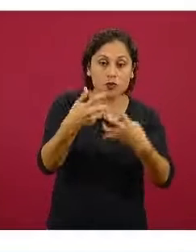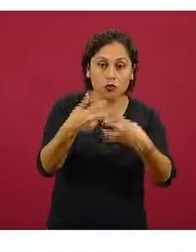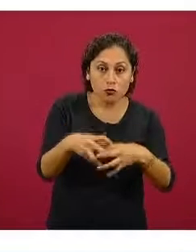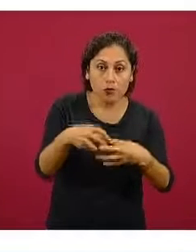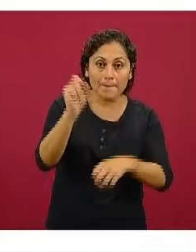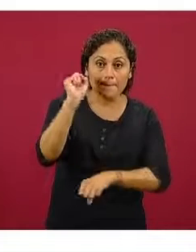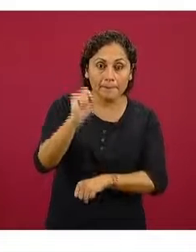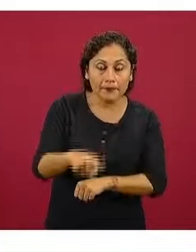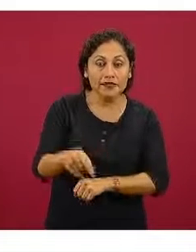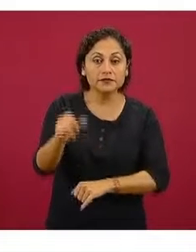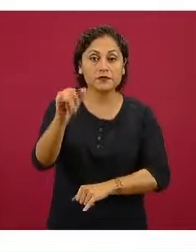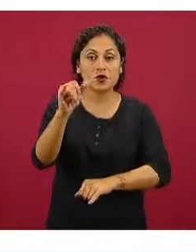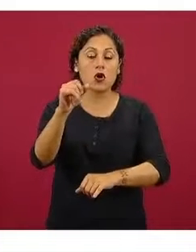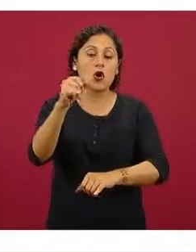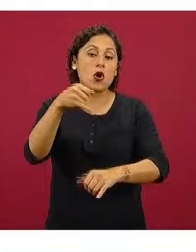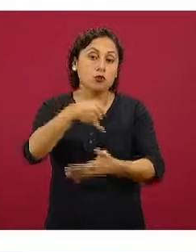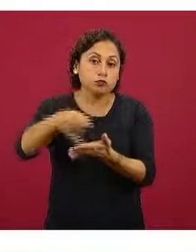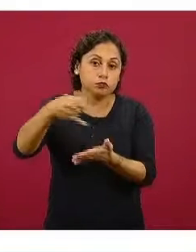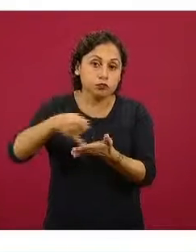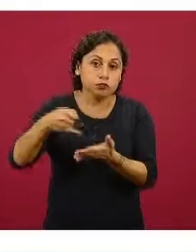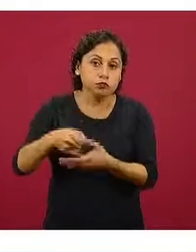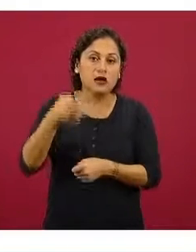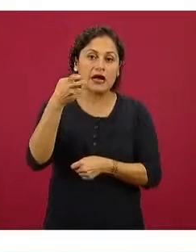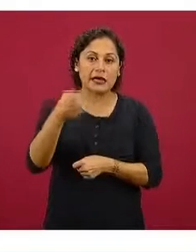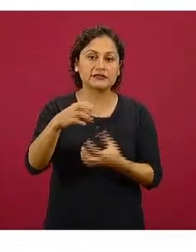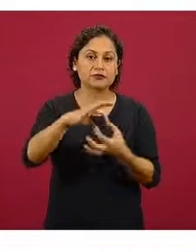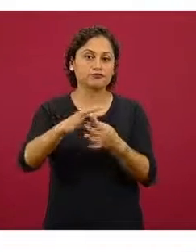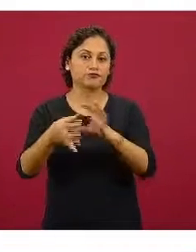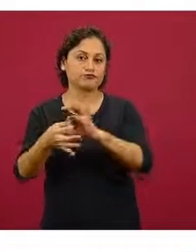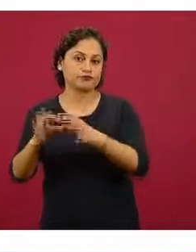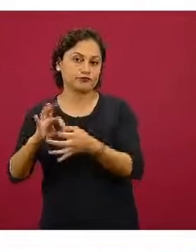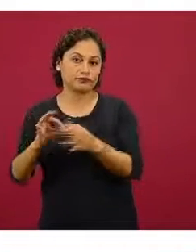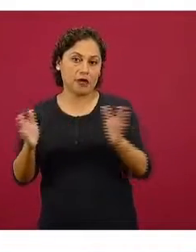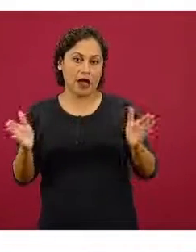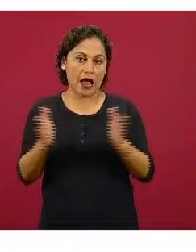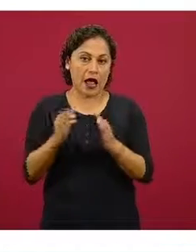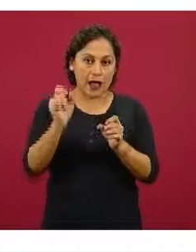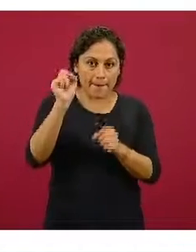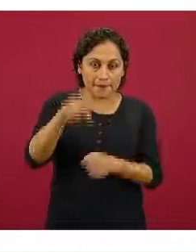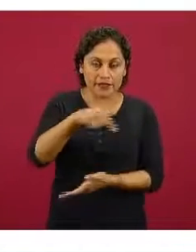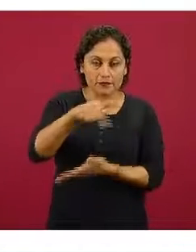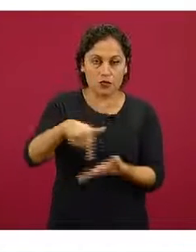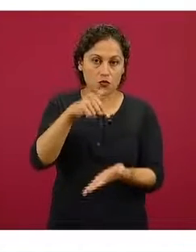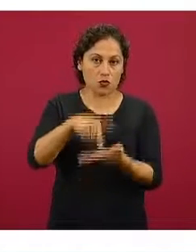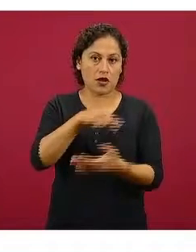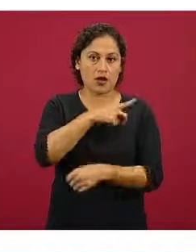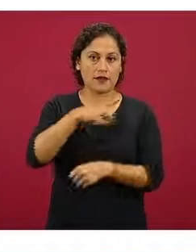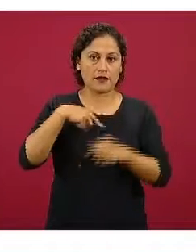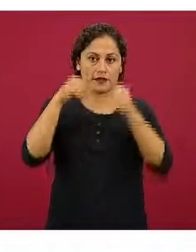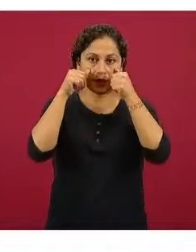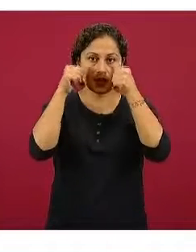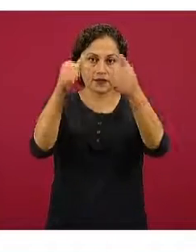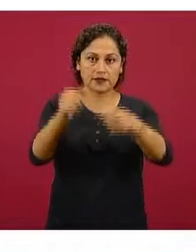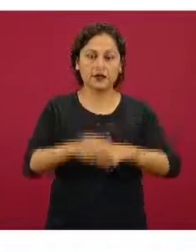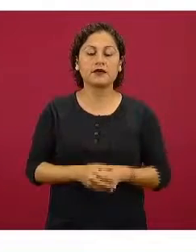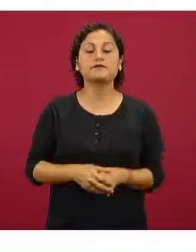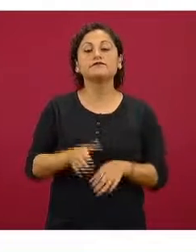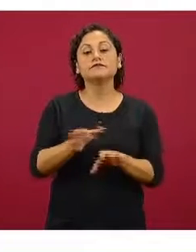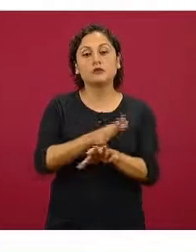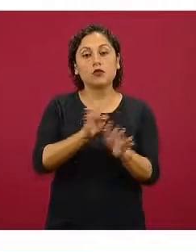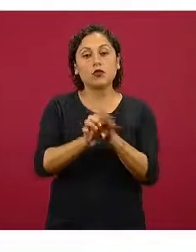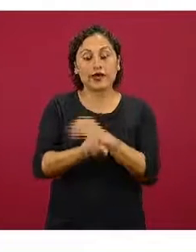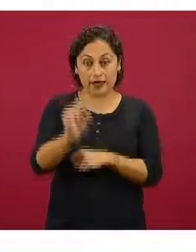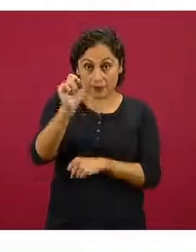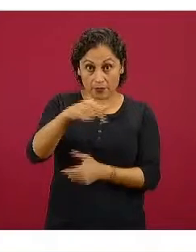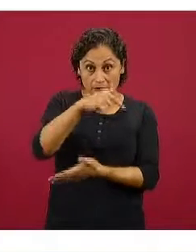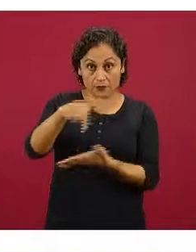cortas, esta articulación de cadenas cortas agroalimentarias que promueven la producción local de